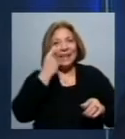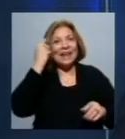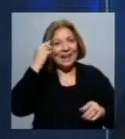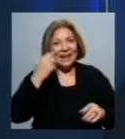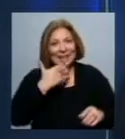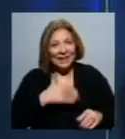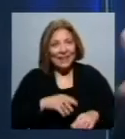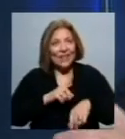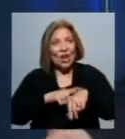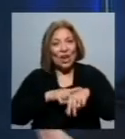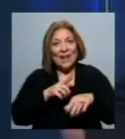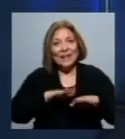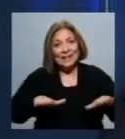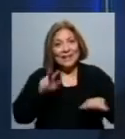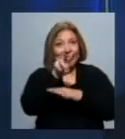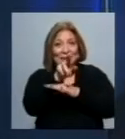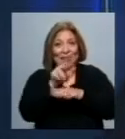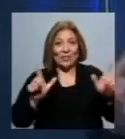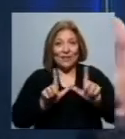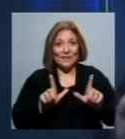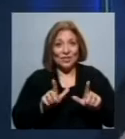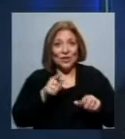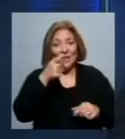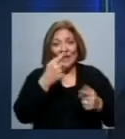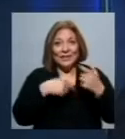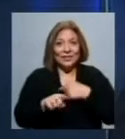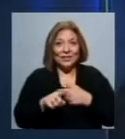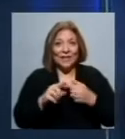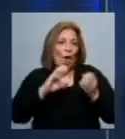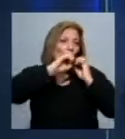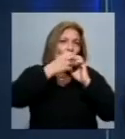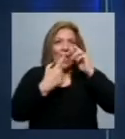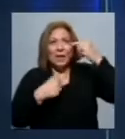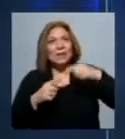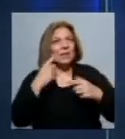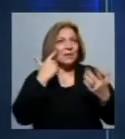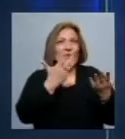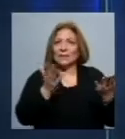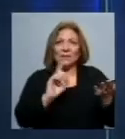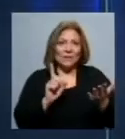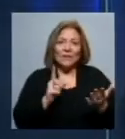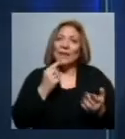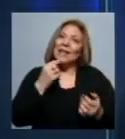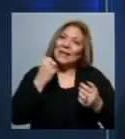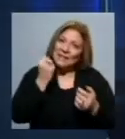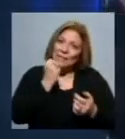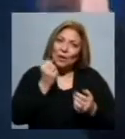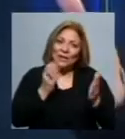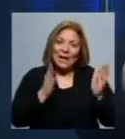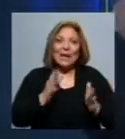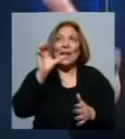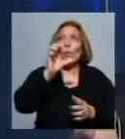en ese horario los niños están viendo la televisión, etc. Y, bueno, ahí es una regulación que no es extraña a la que tienen